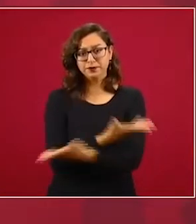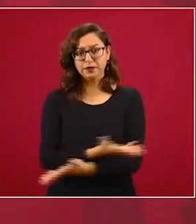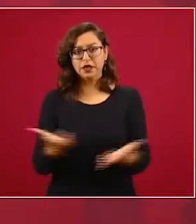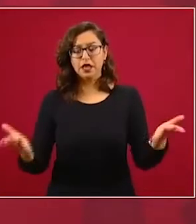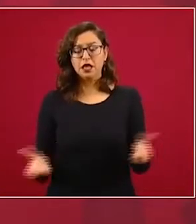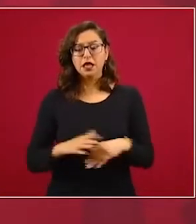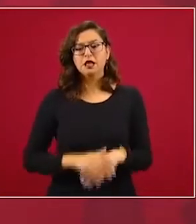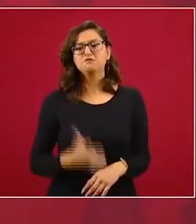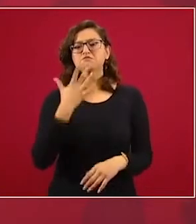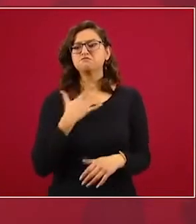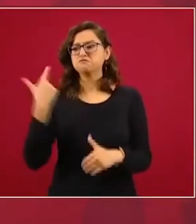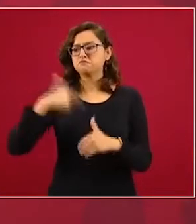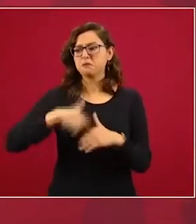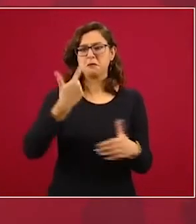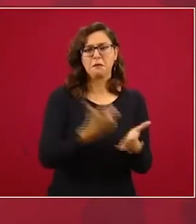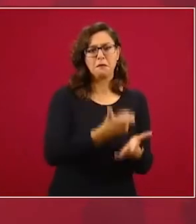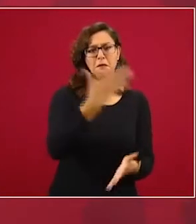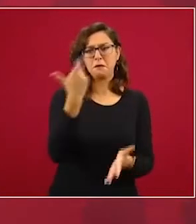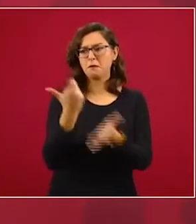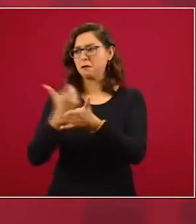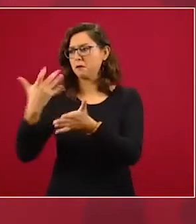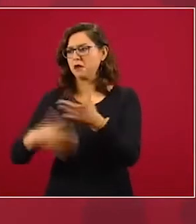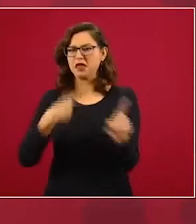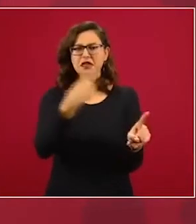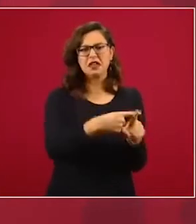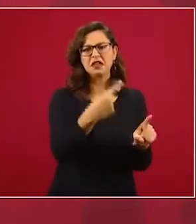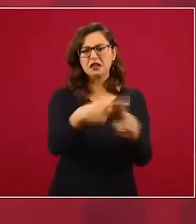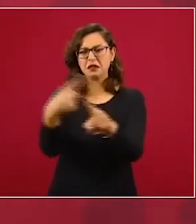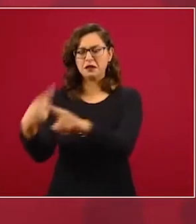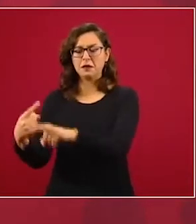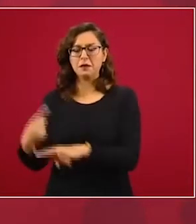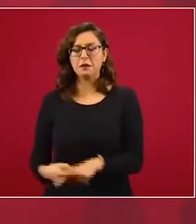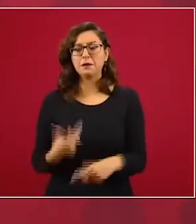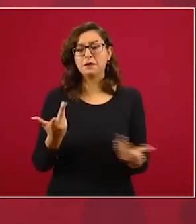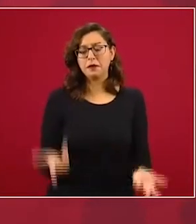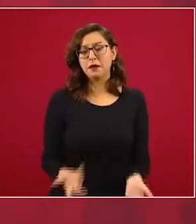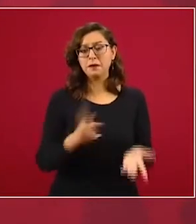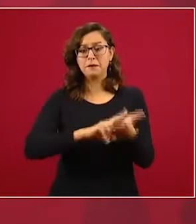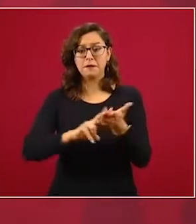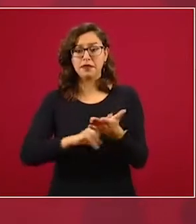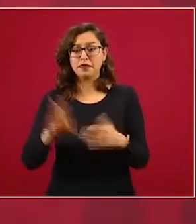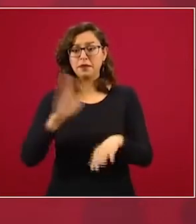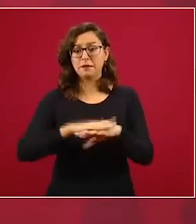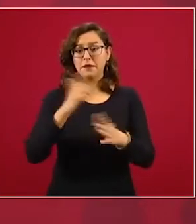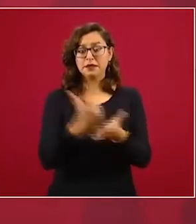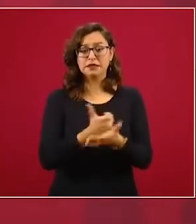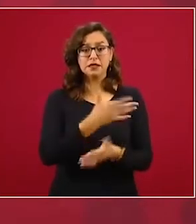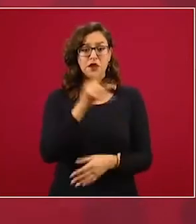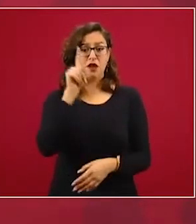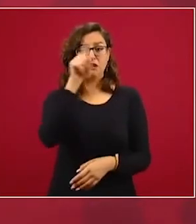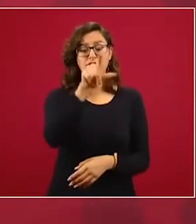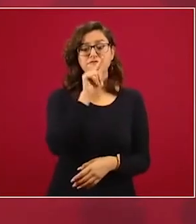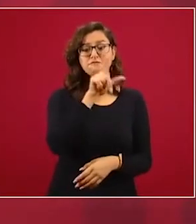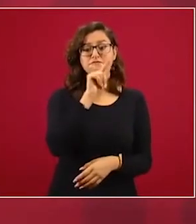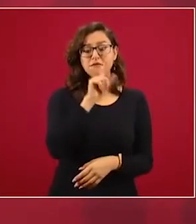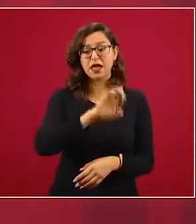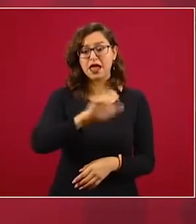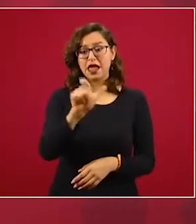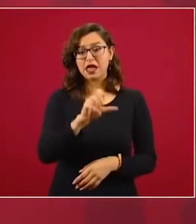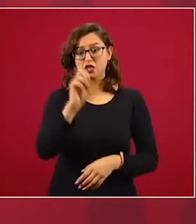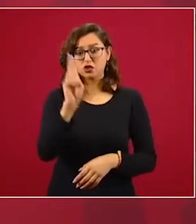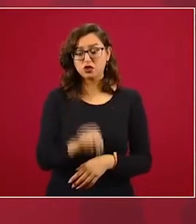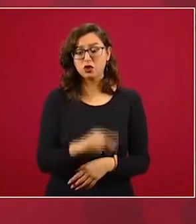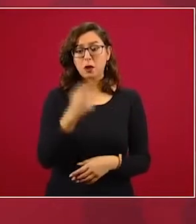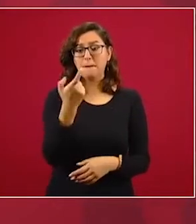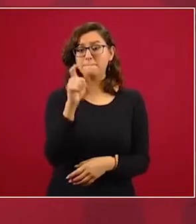por lo que las retirarán del mercado. El titular de la Profeco, Ricardo Sheffield Padilla, detalló que se analizaron 32 presentaciones de chocolates